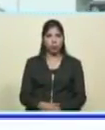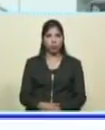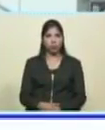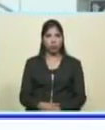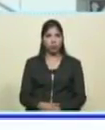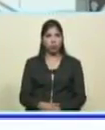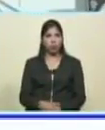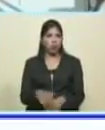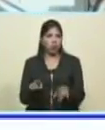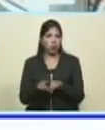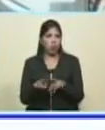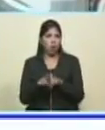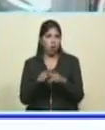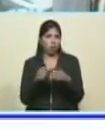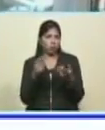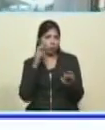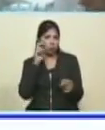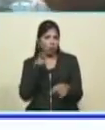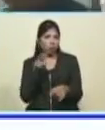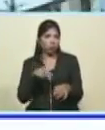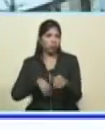Es como quien ve un partido de fútbol.